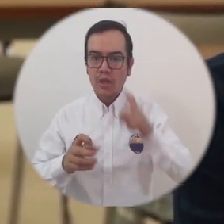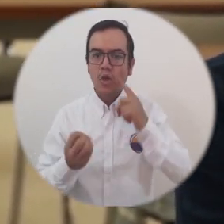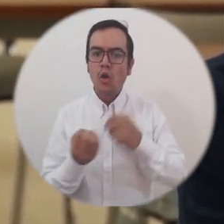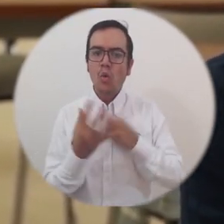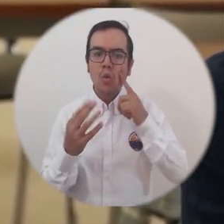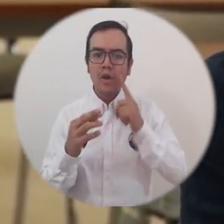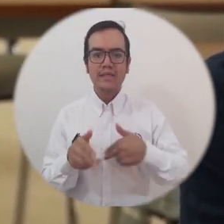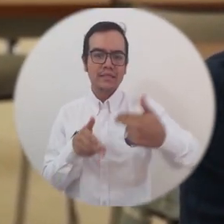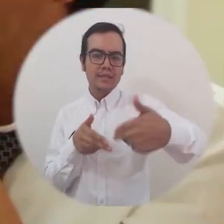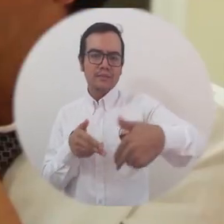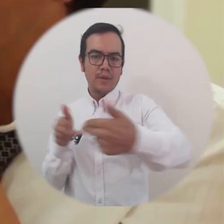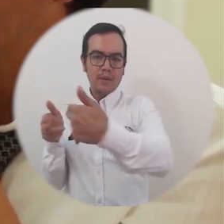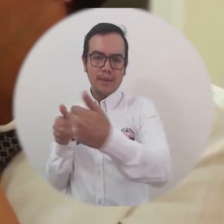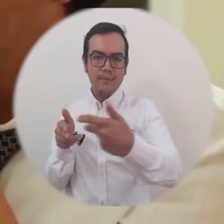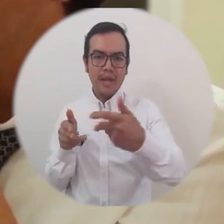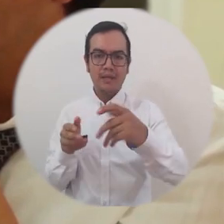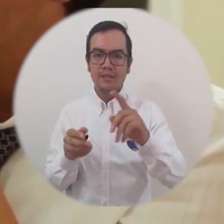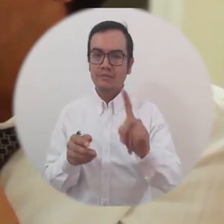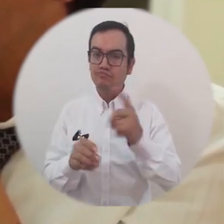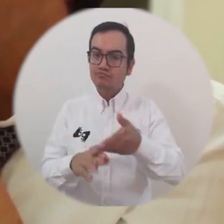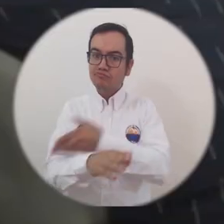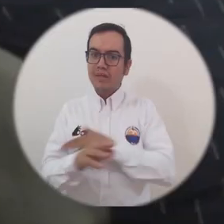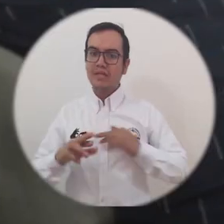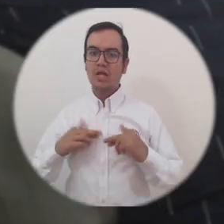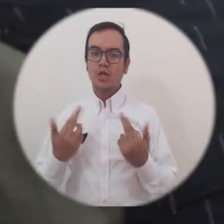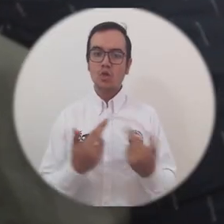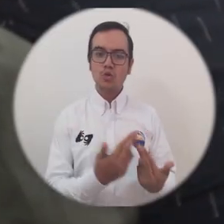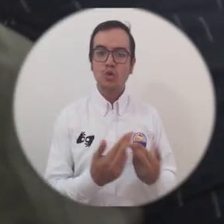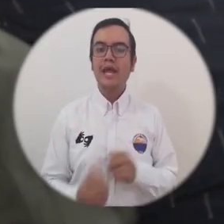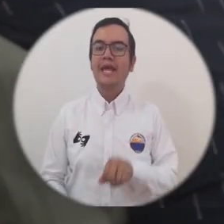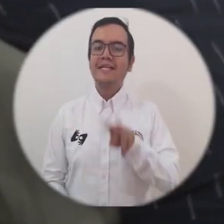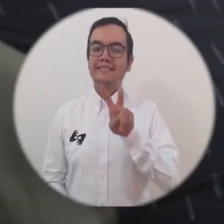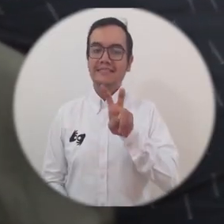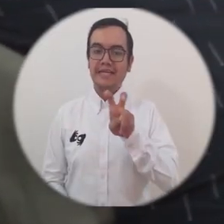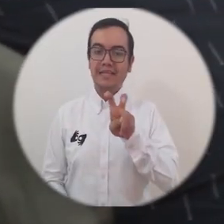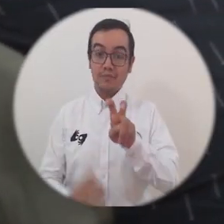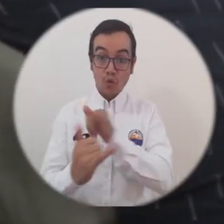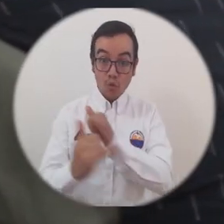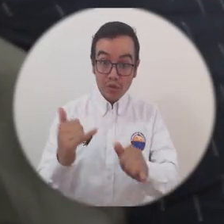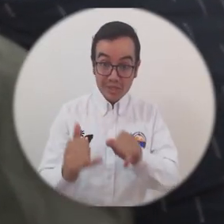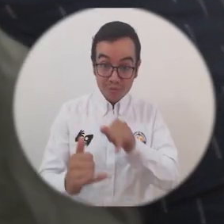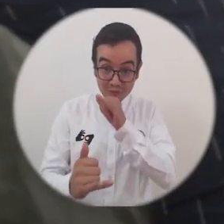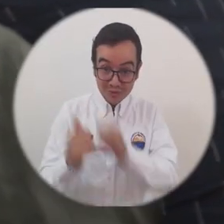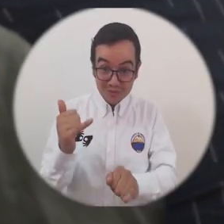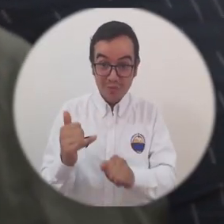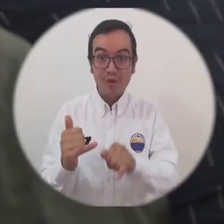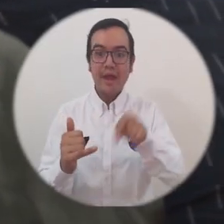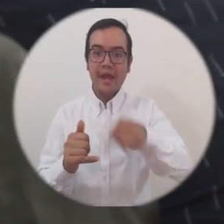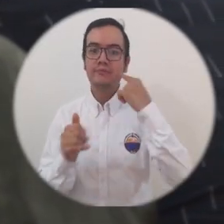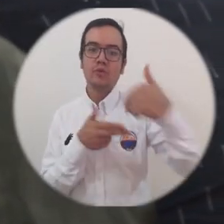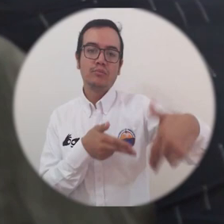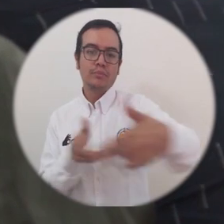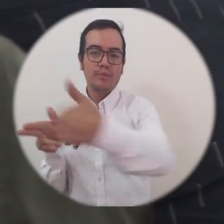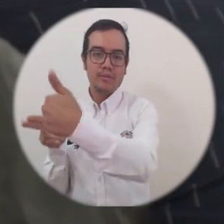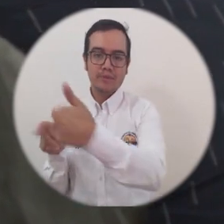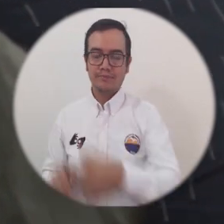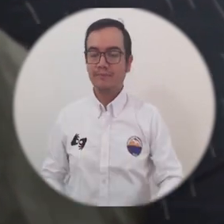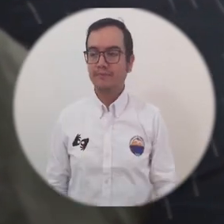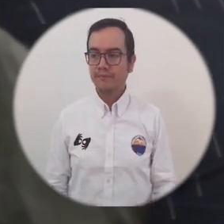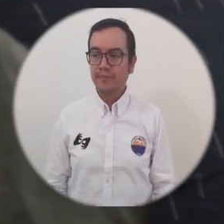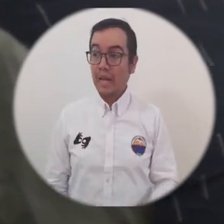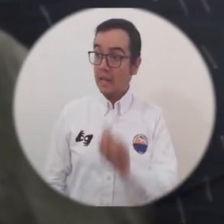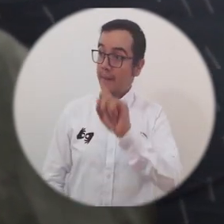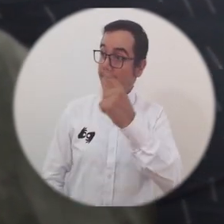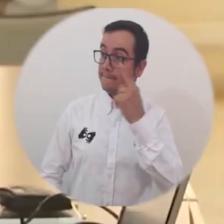siete sesiones presenciales siendo esta última efectuada de manera virtual por la coyuntura del aislamiento preventivo obligatorio en el país el